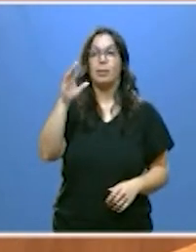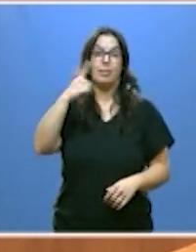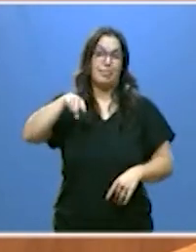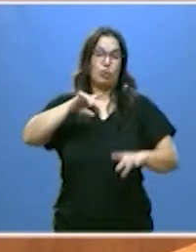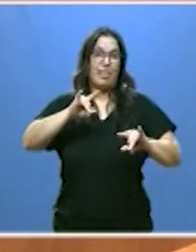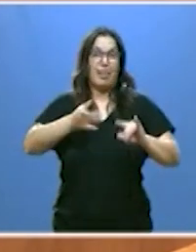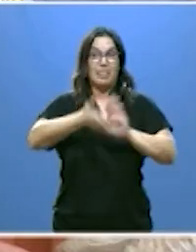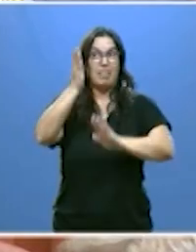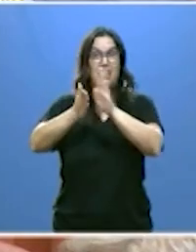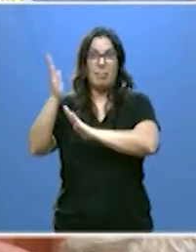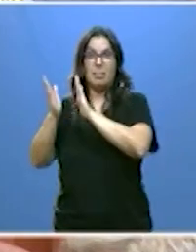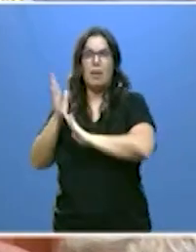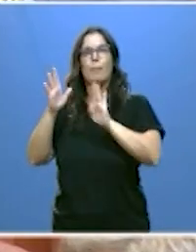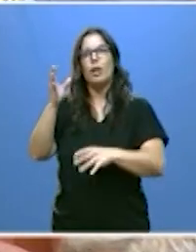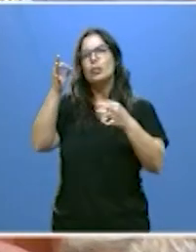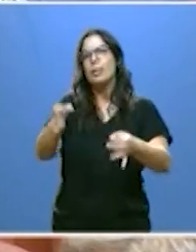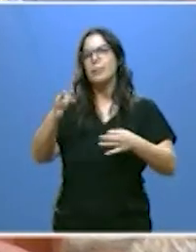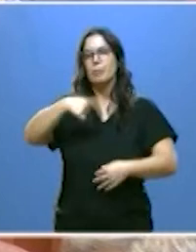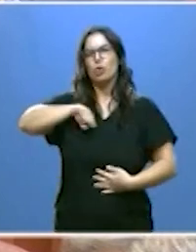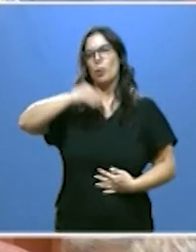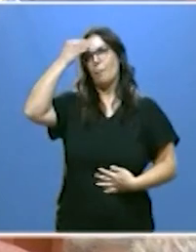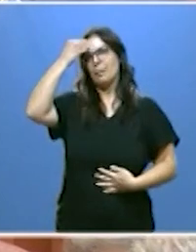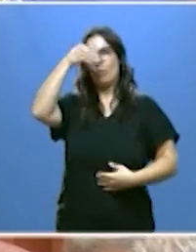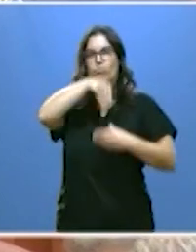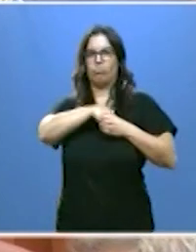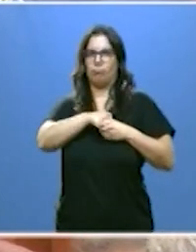tierra, pero están siempre en nuestro corazón.